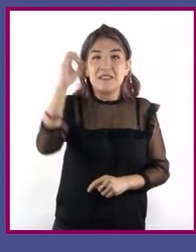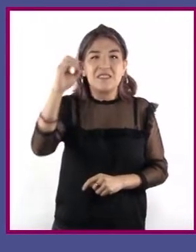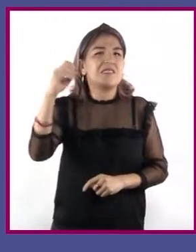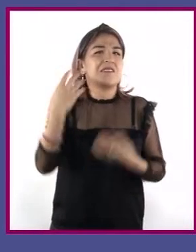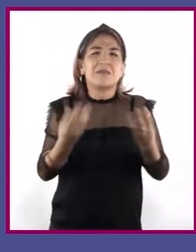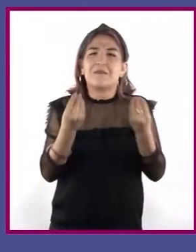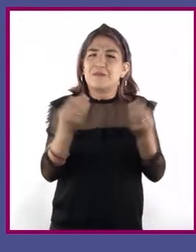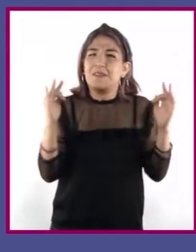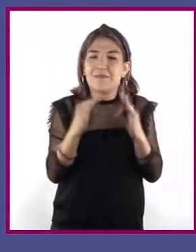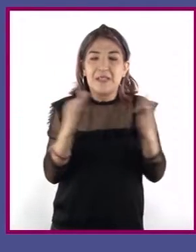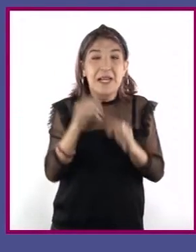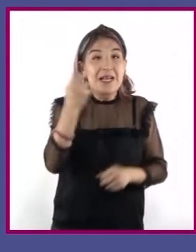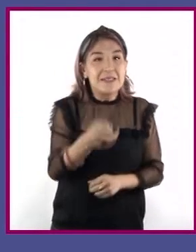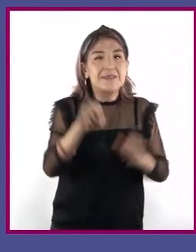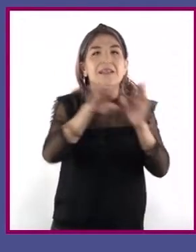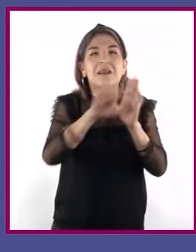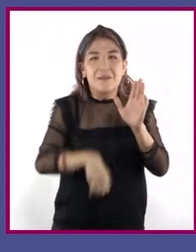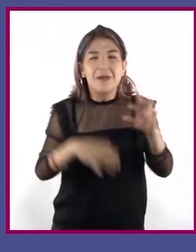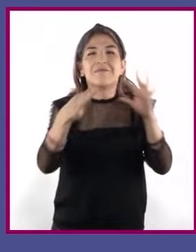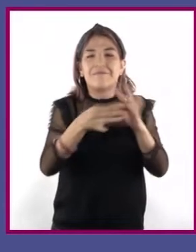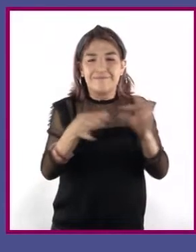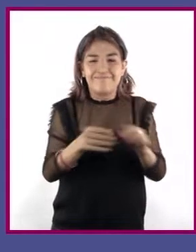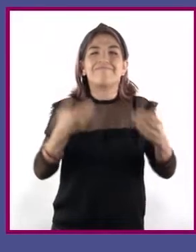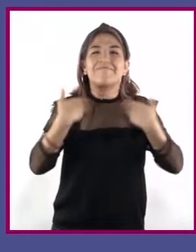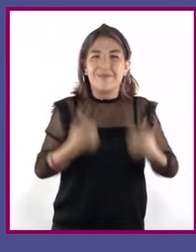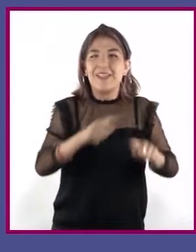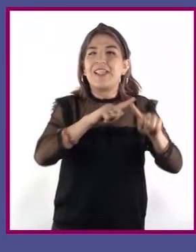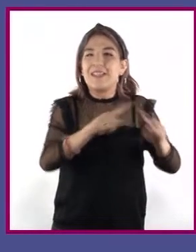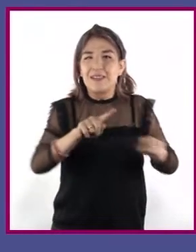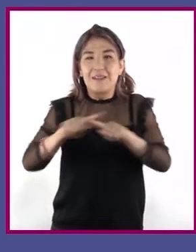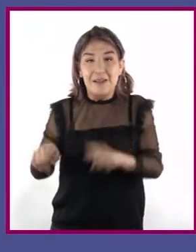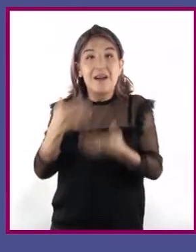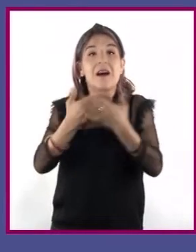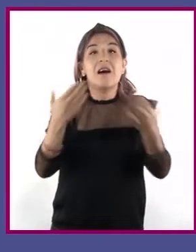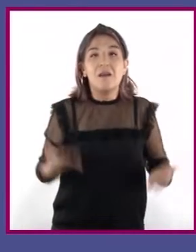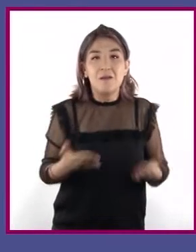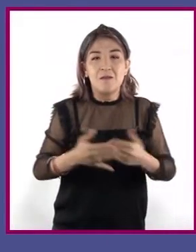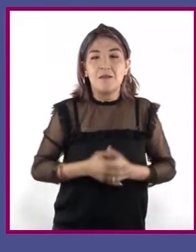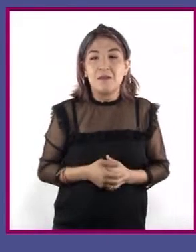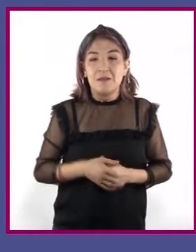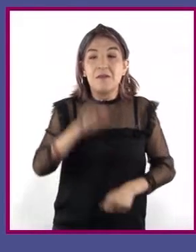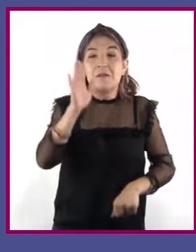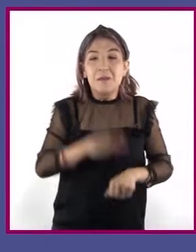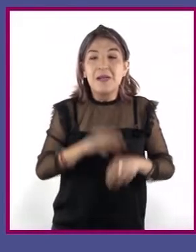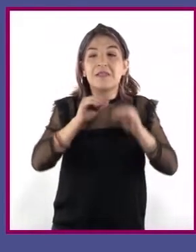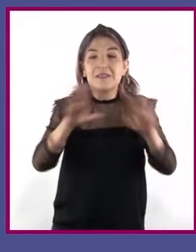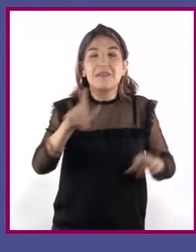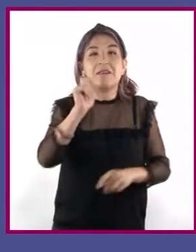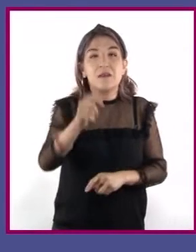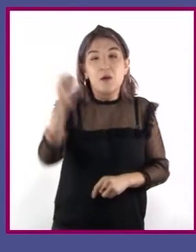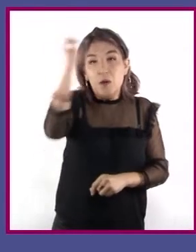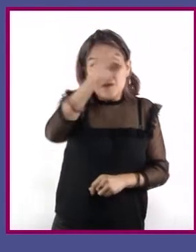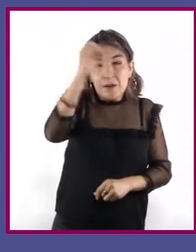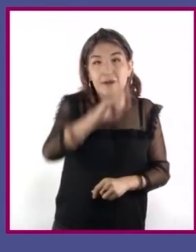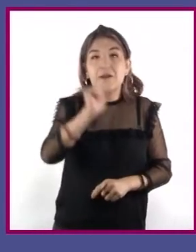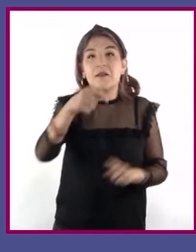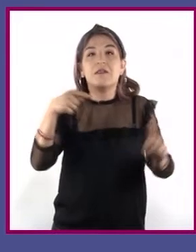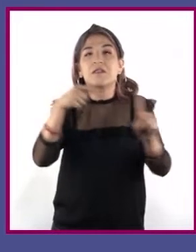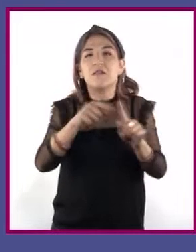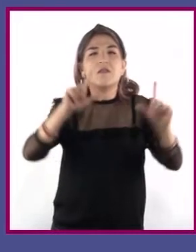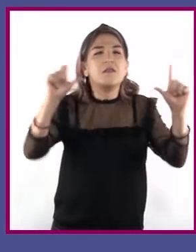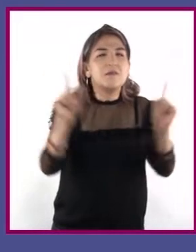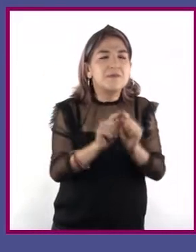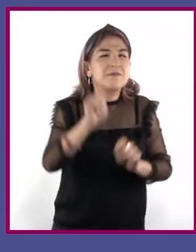Con esos ejemplos entiendo muy bien la diferencia. Ahora que tenemos más claro que una opinión puede llegar a la